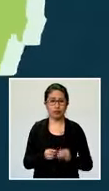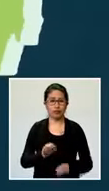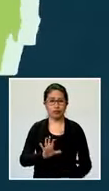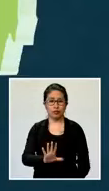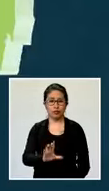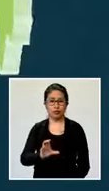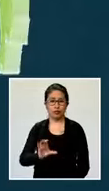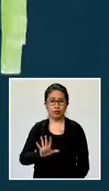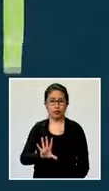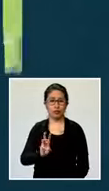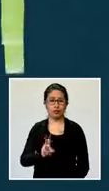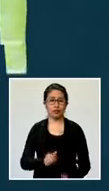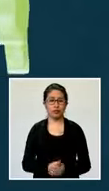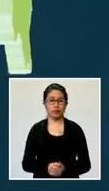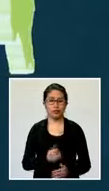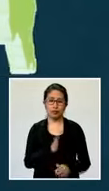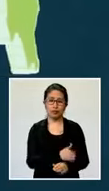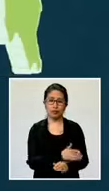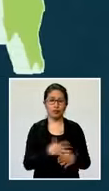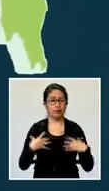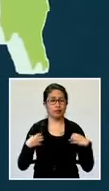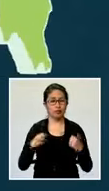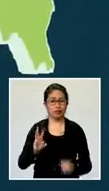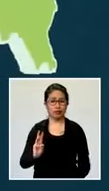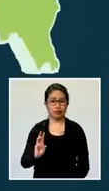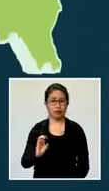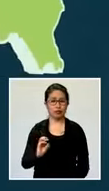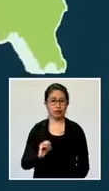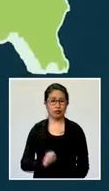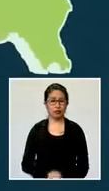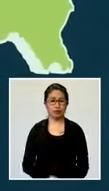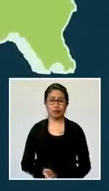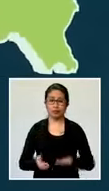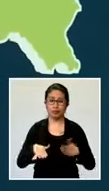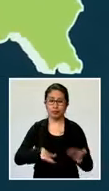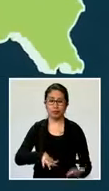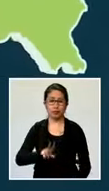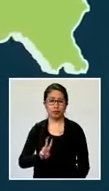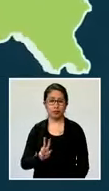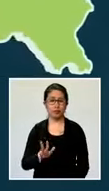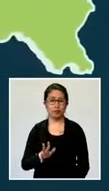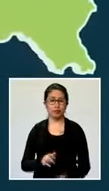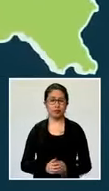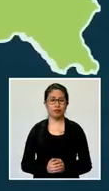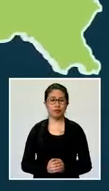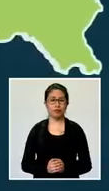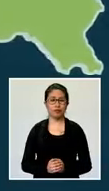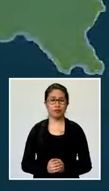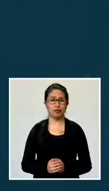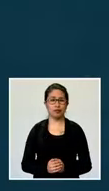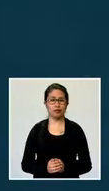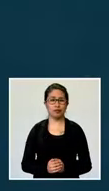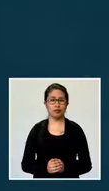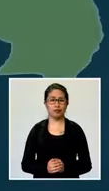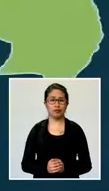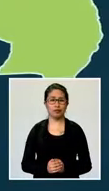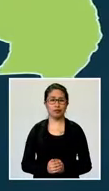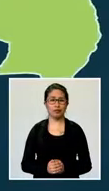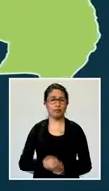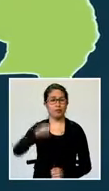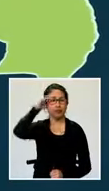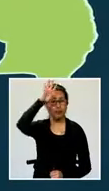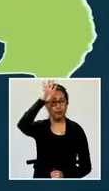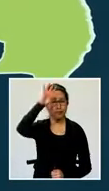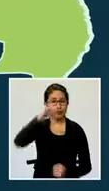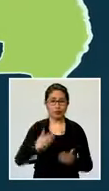contagiadas, 556, pacientes recuperados, 60, decesos, 23. Departamento del